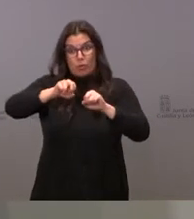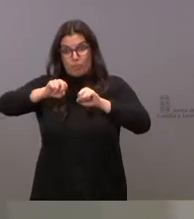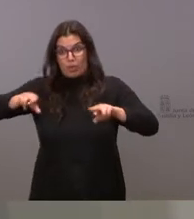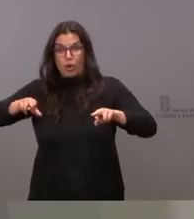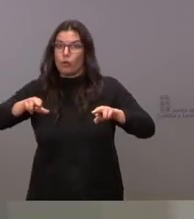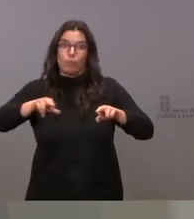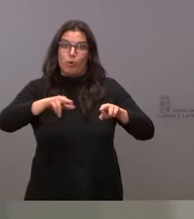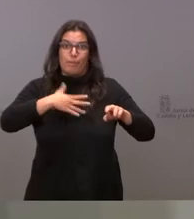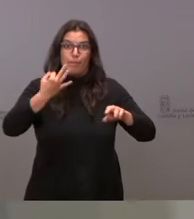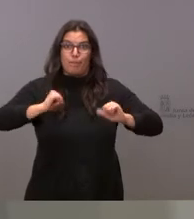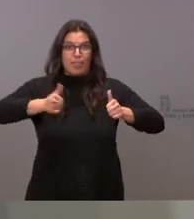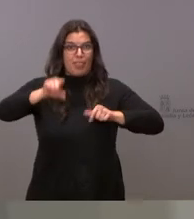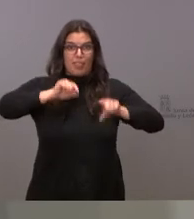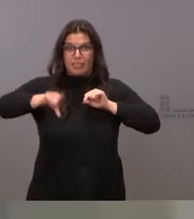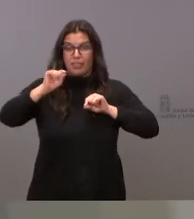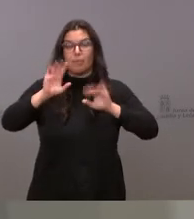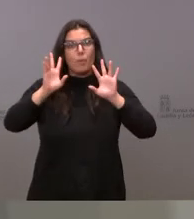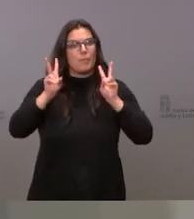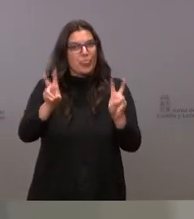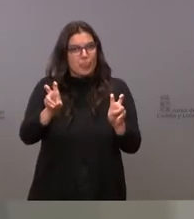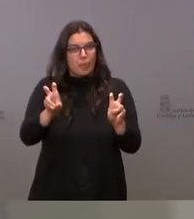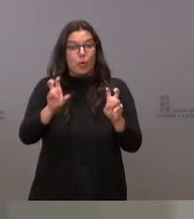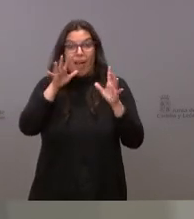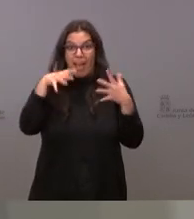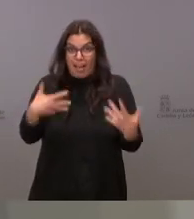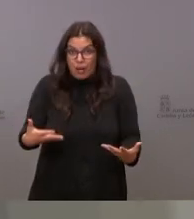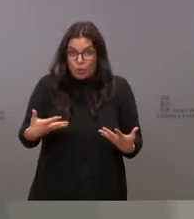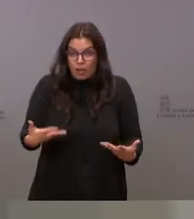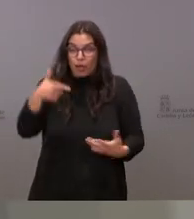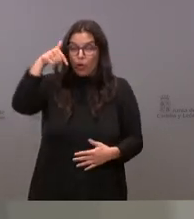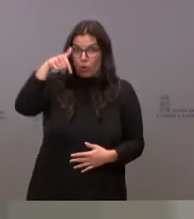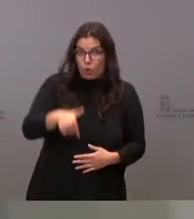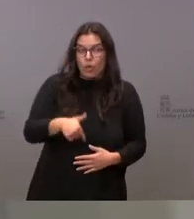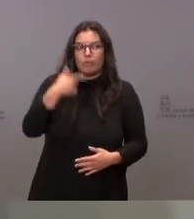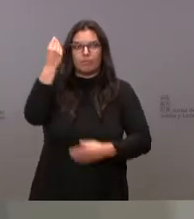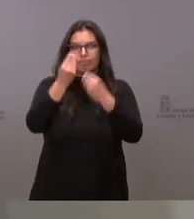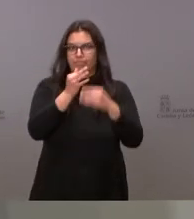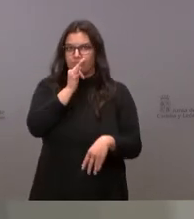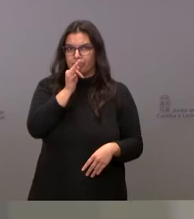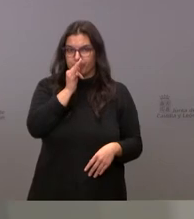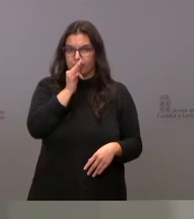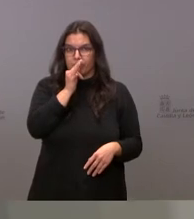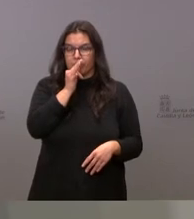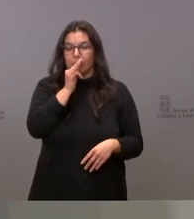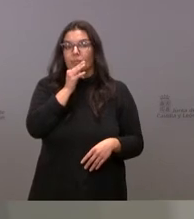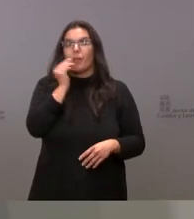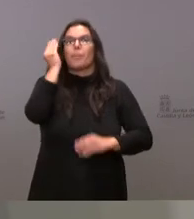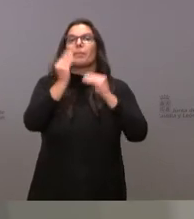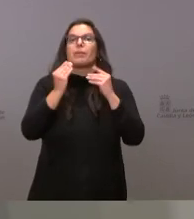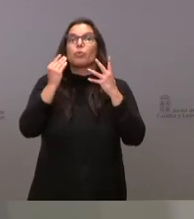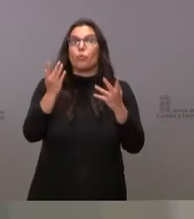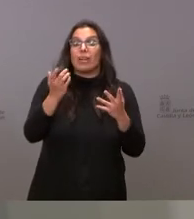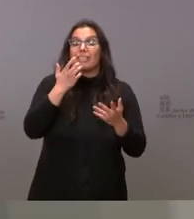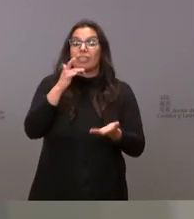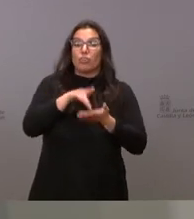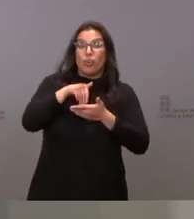nosotros esperamos. Pero en principio, en este momento, a día de hoy, no nos lo hemos planteado. Sí estamos planteando cómo podríamos ir